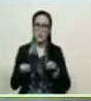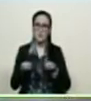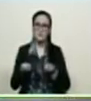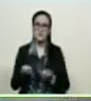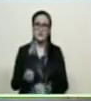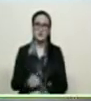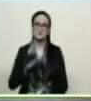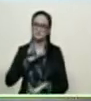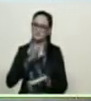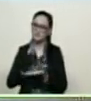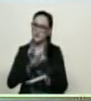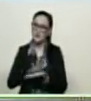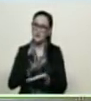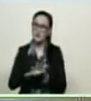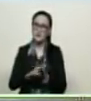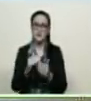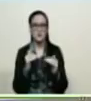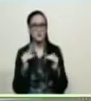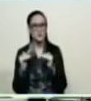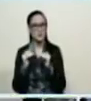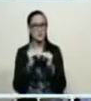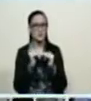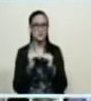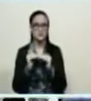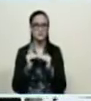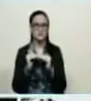con la tranquilidad, la estabilidad.